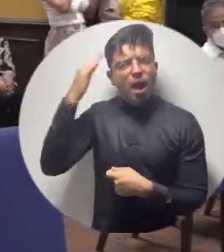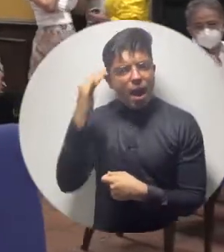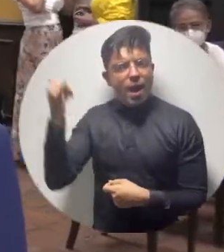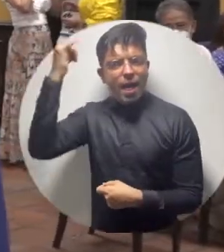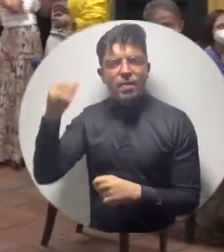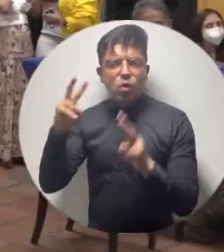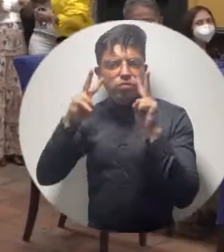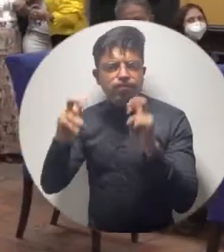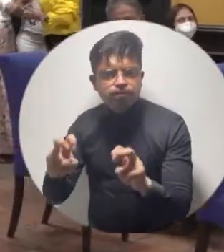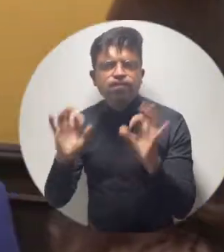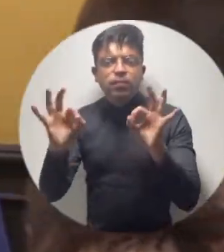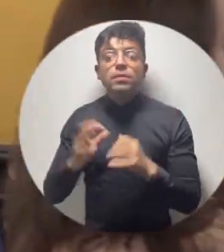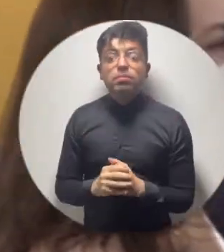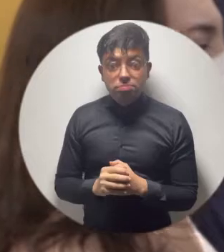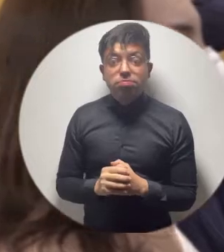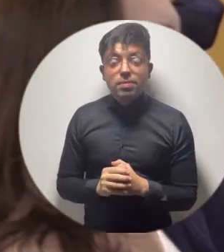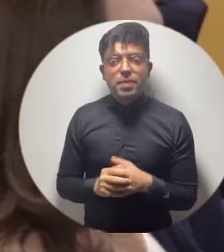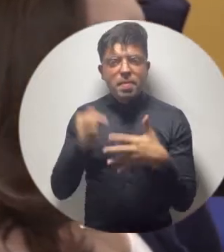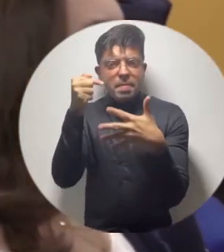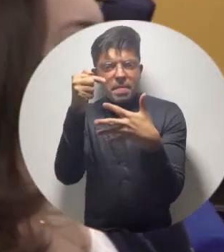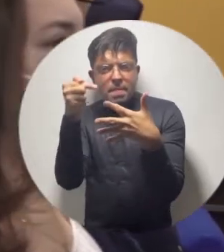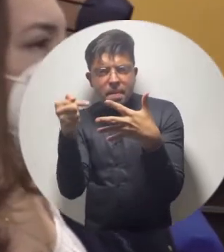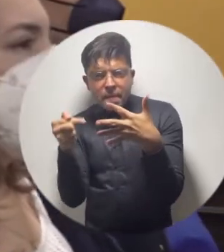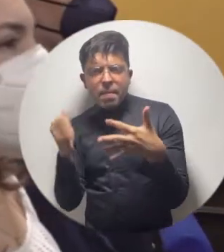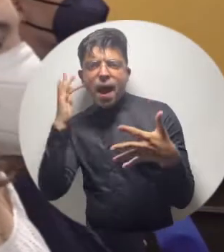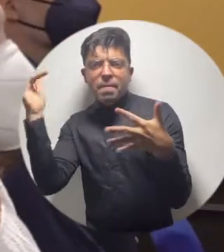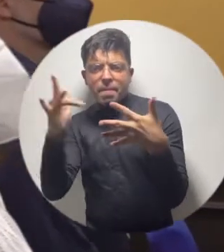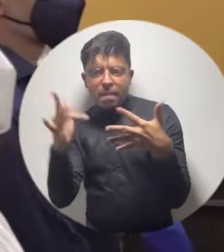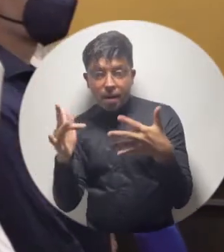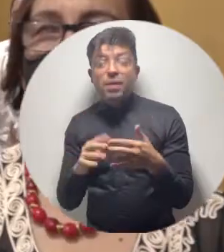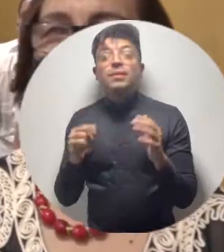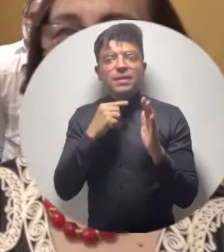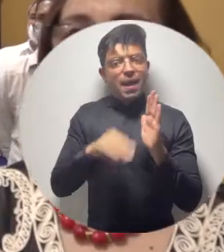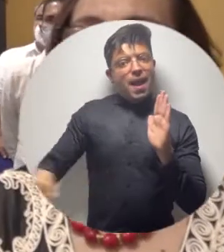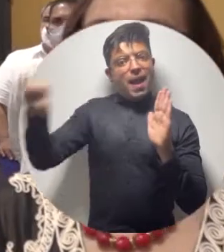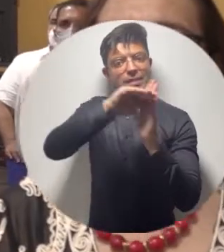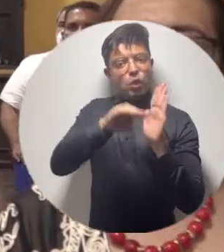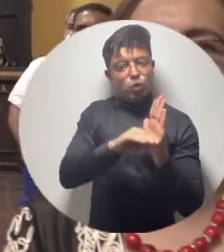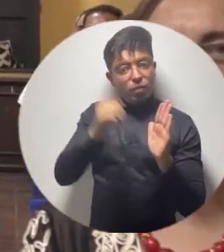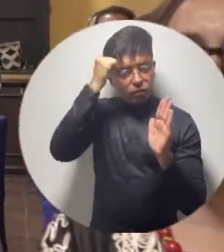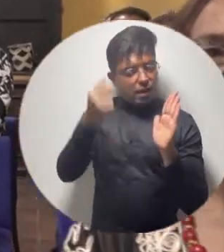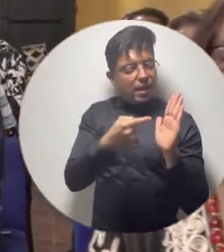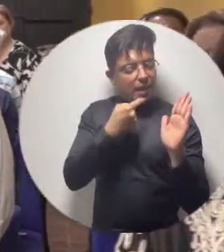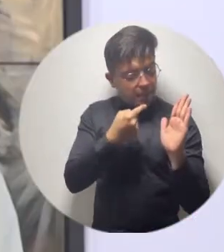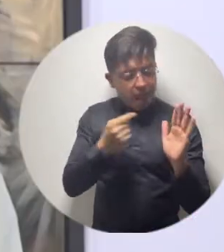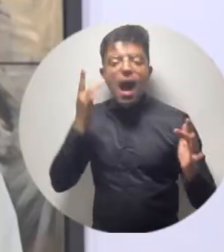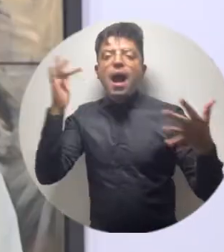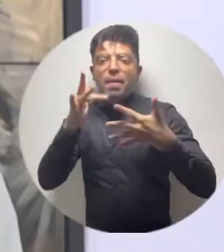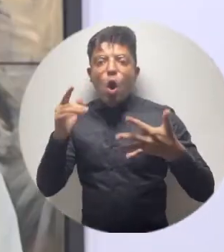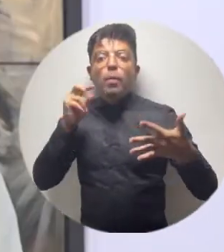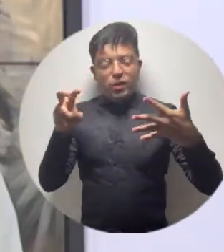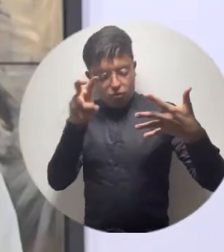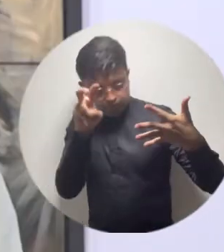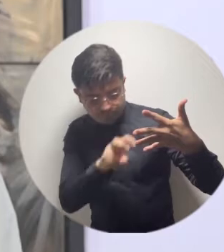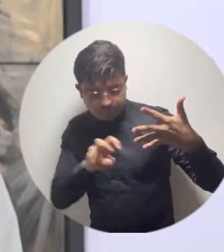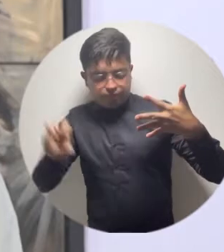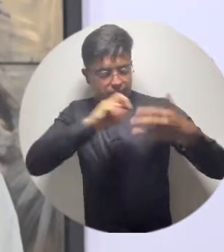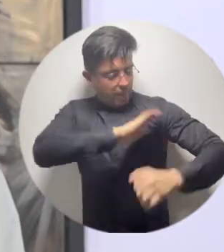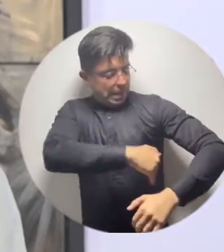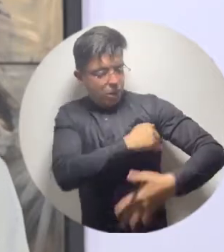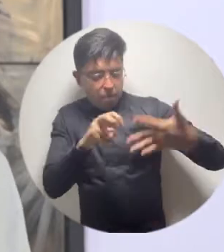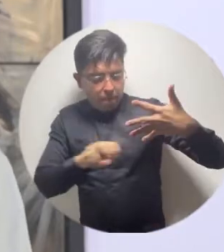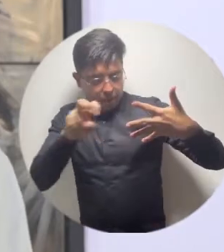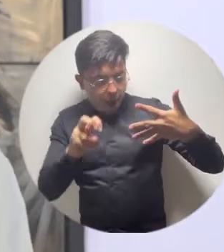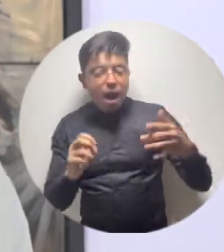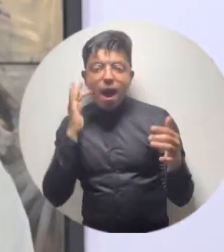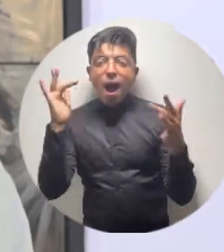académicos, como investigadores, con las condiciones que en nuestro estatuto docente se vienen contempladas para ascender en el escalafón docente